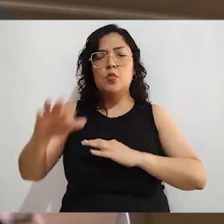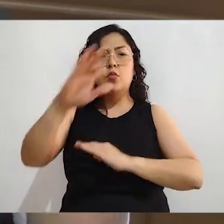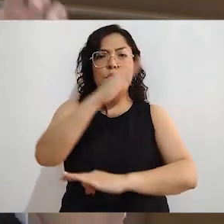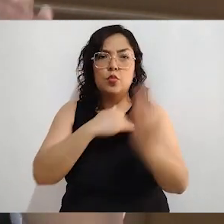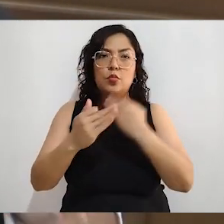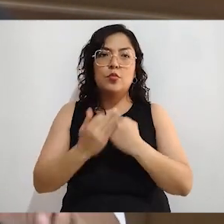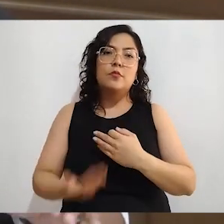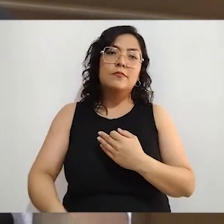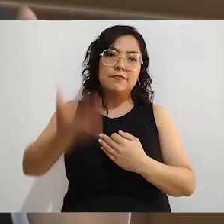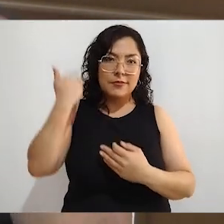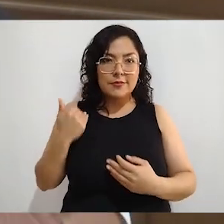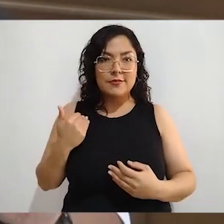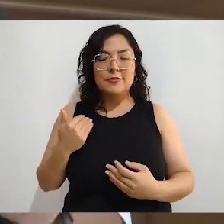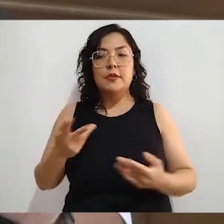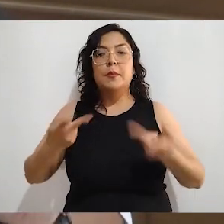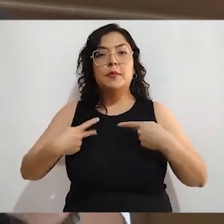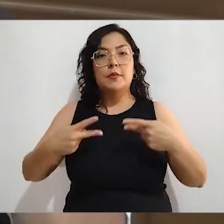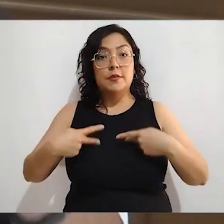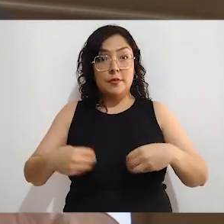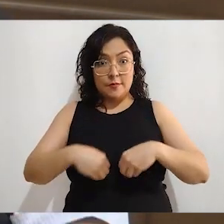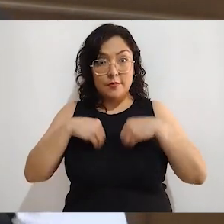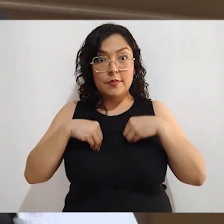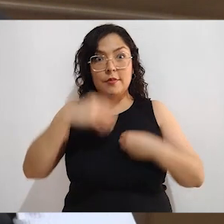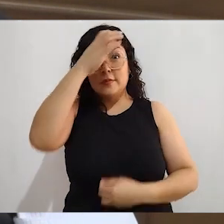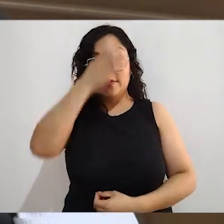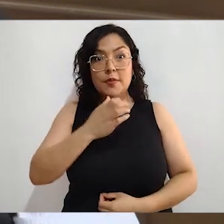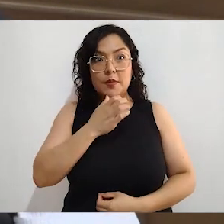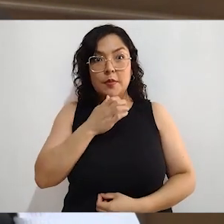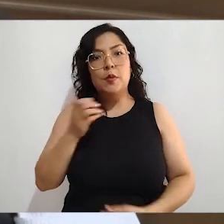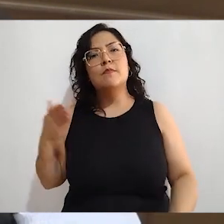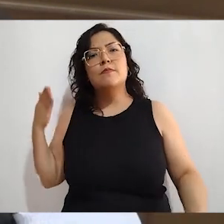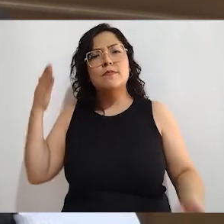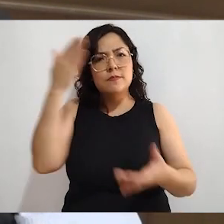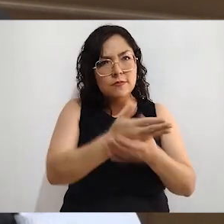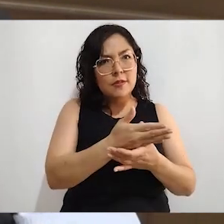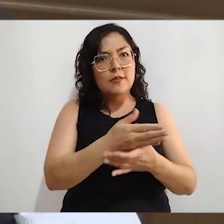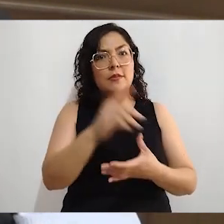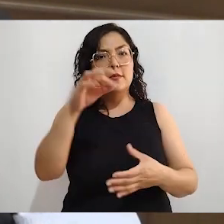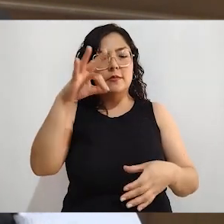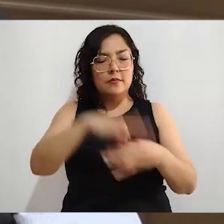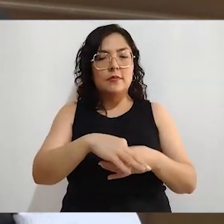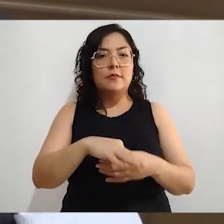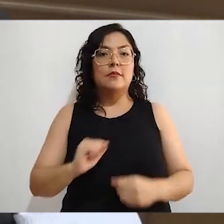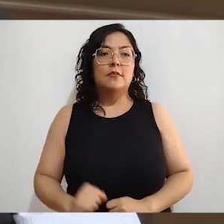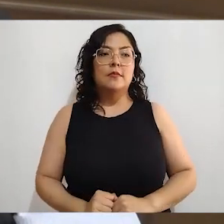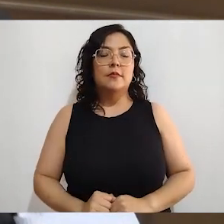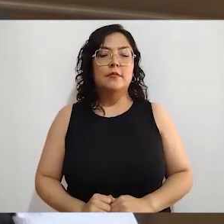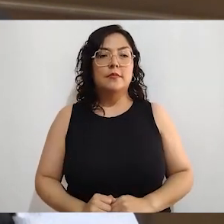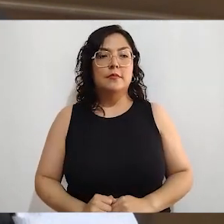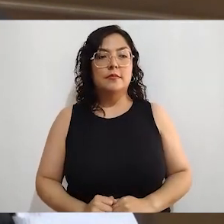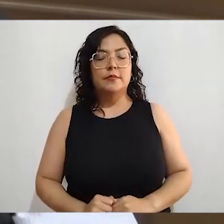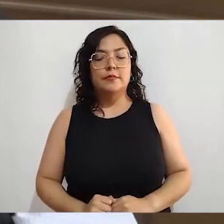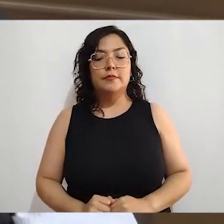esta fiesta y que ese día los coahuilenses no vayamos en un 63% a votar, sino que vayamos por mucho más.